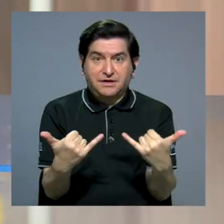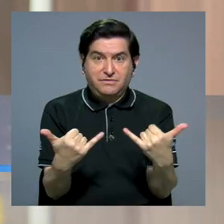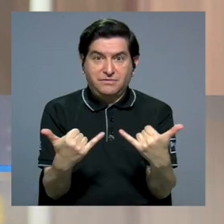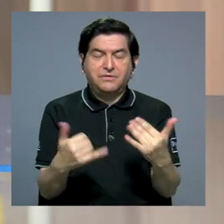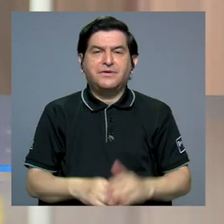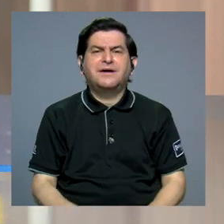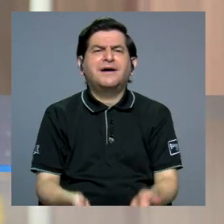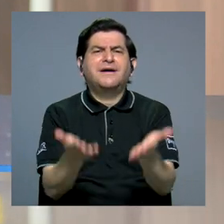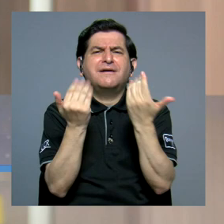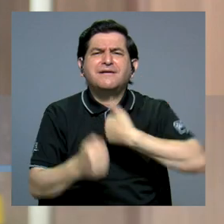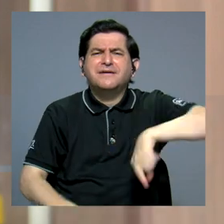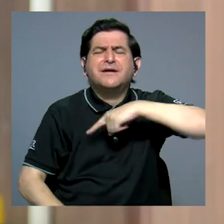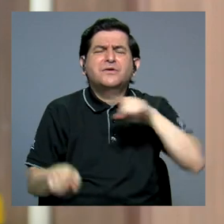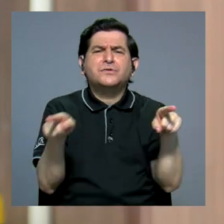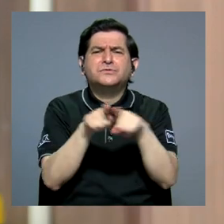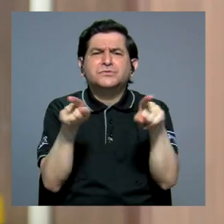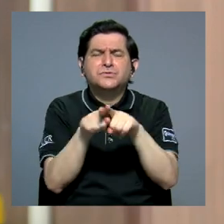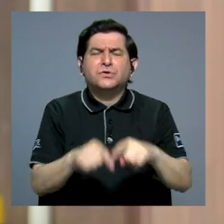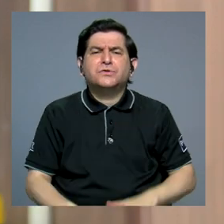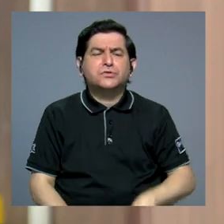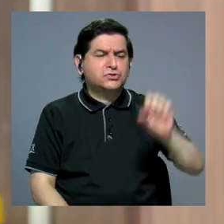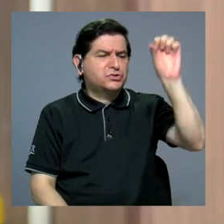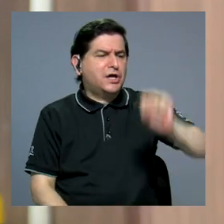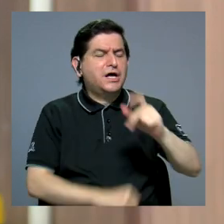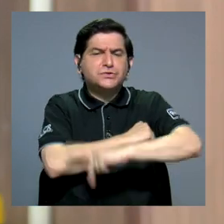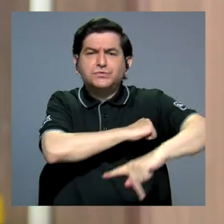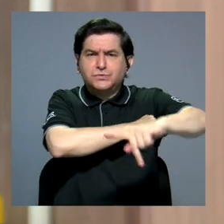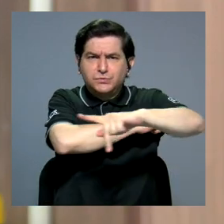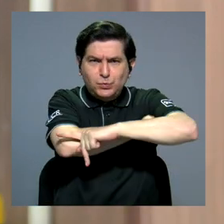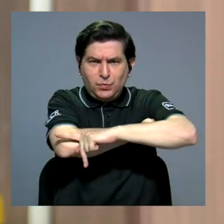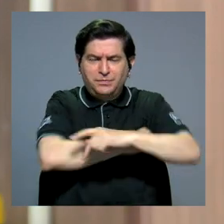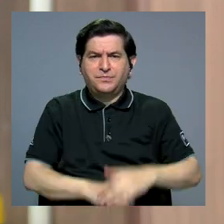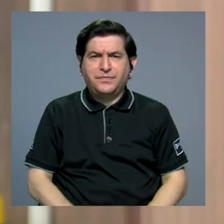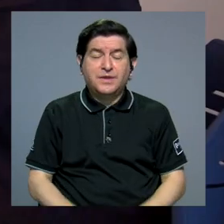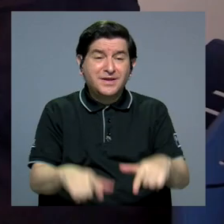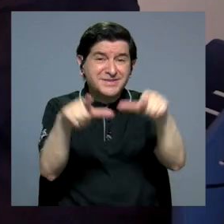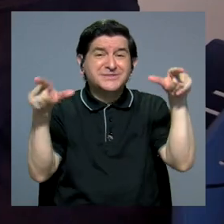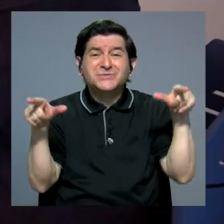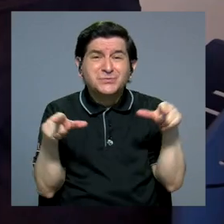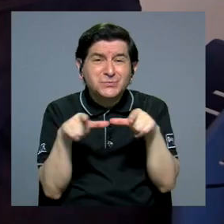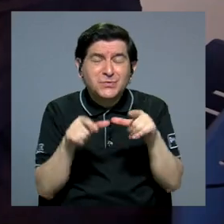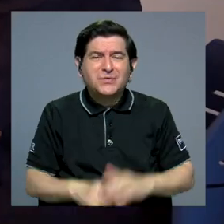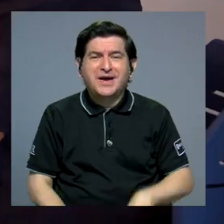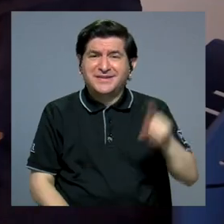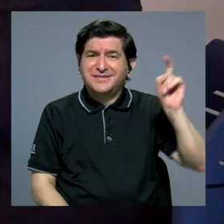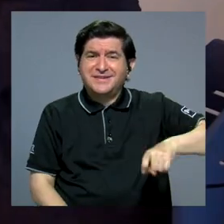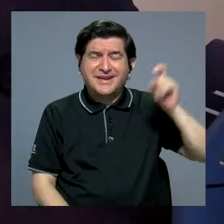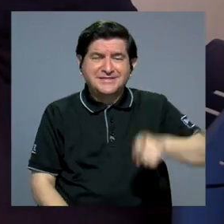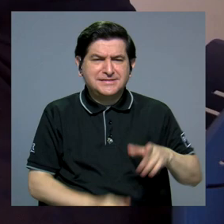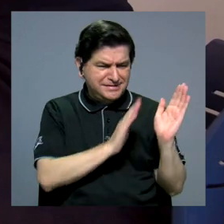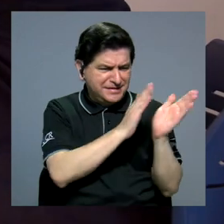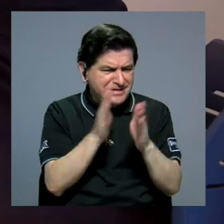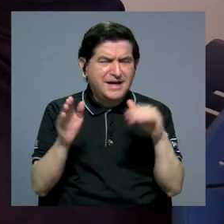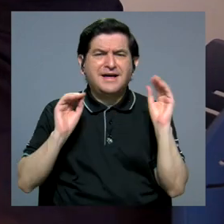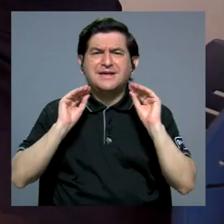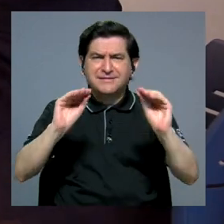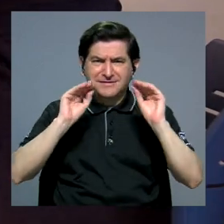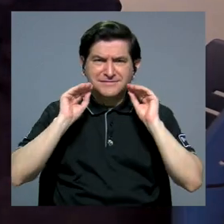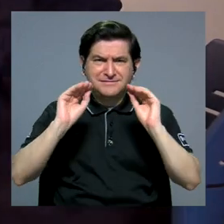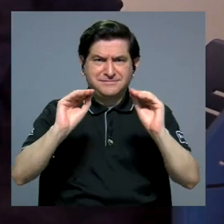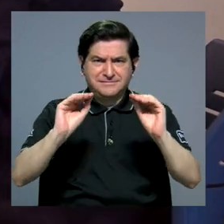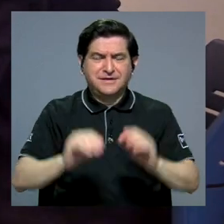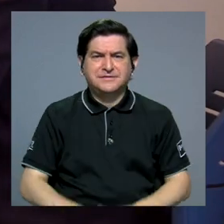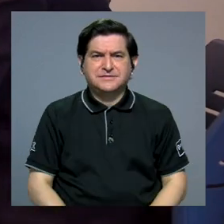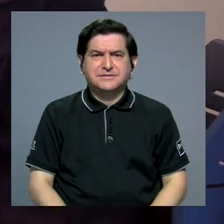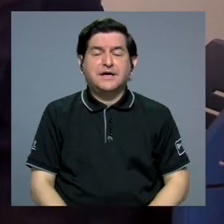ahora pues queremos llegar también a la zona sur del país puesto que son lugares donde las necesidades de formación y educación